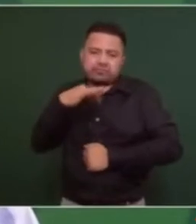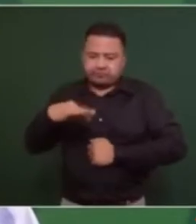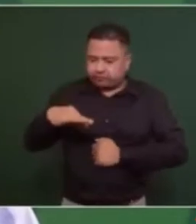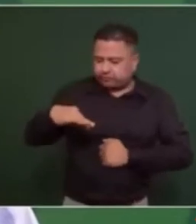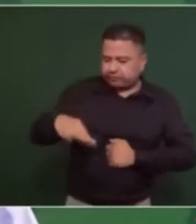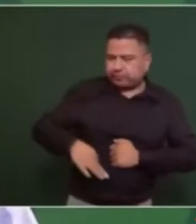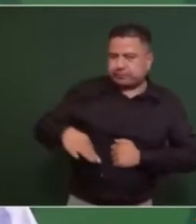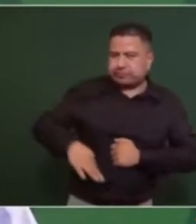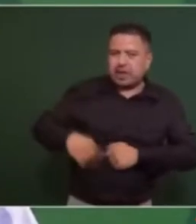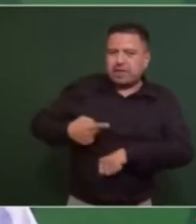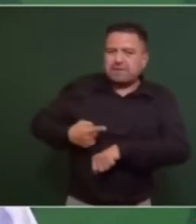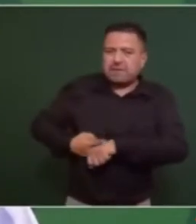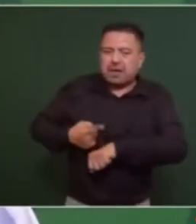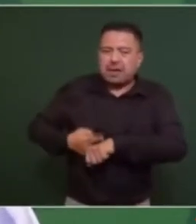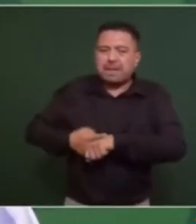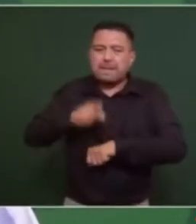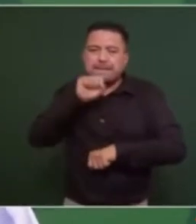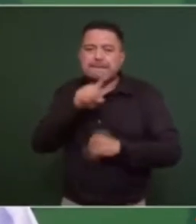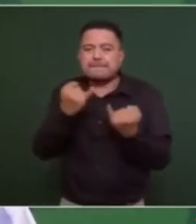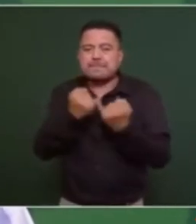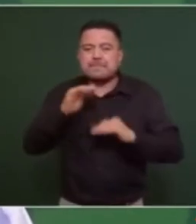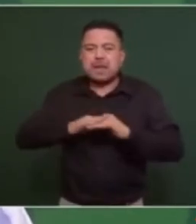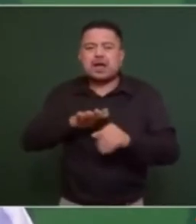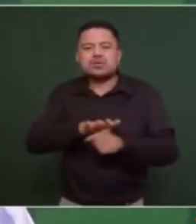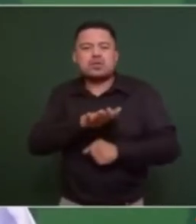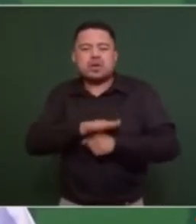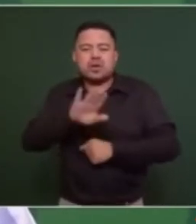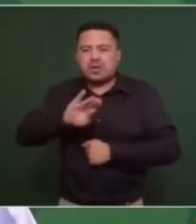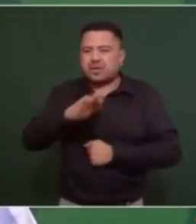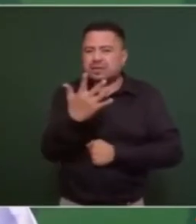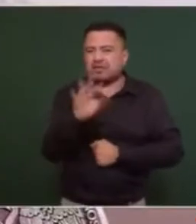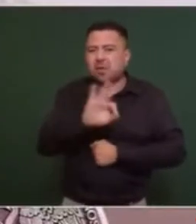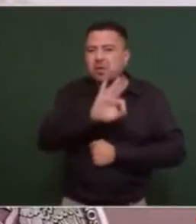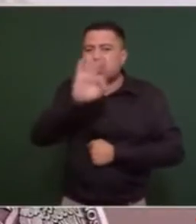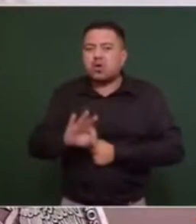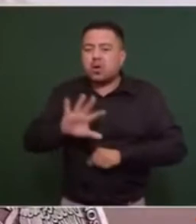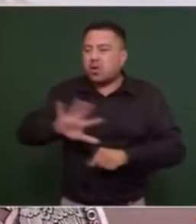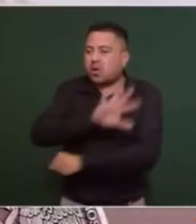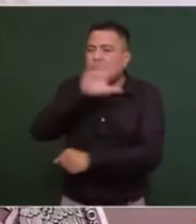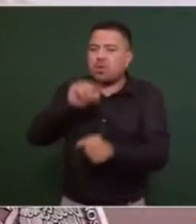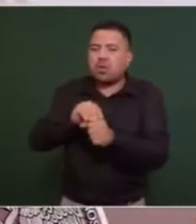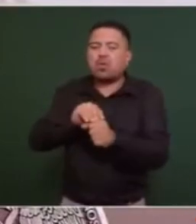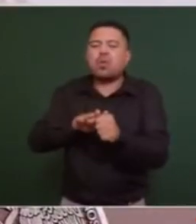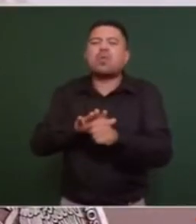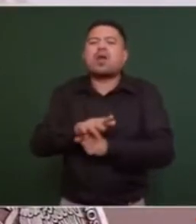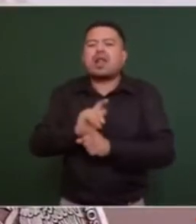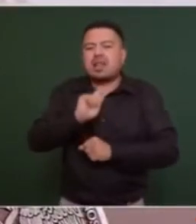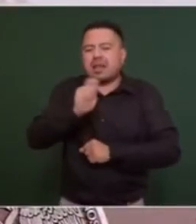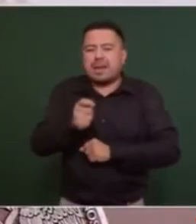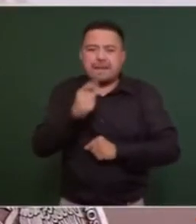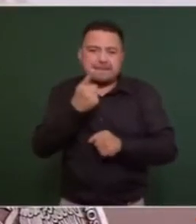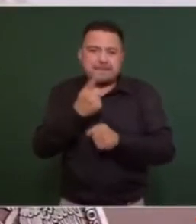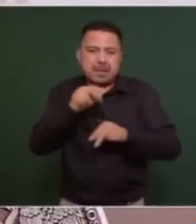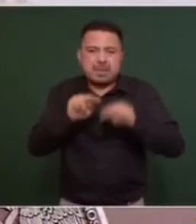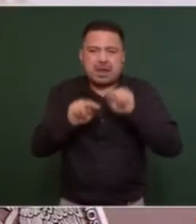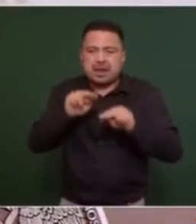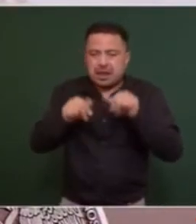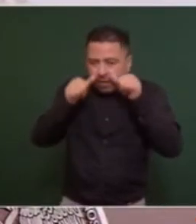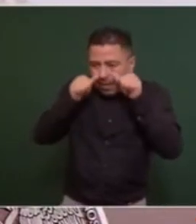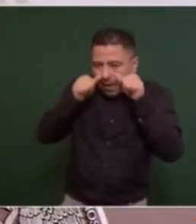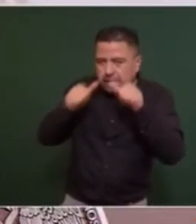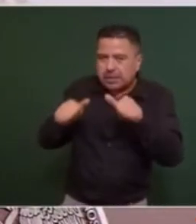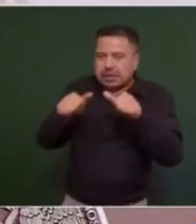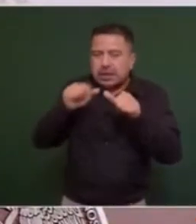y existe un abasto del 95% en las claves del primer nivel de atención